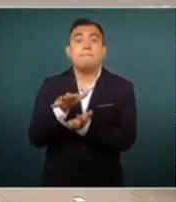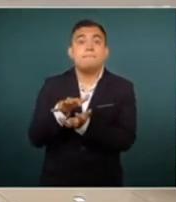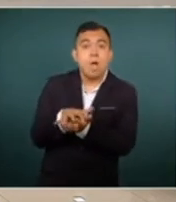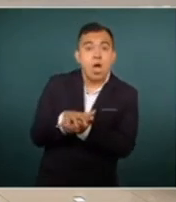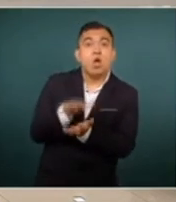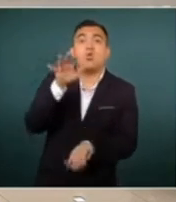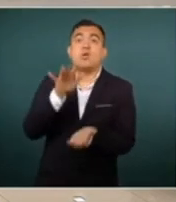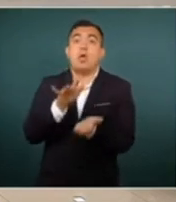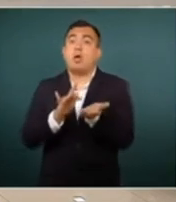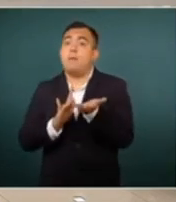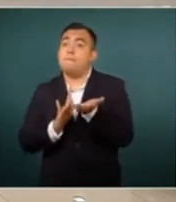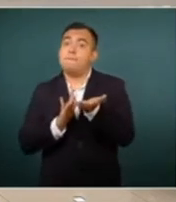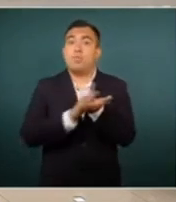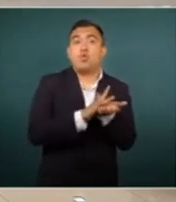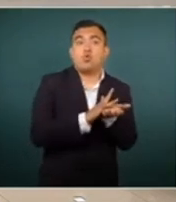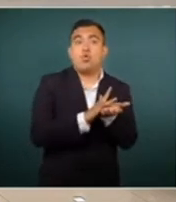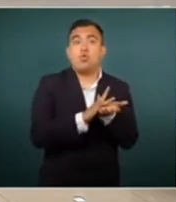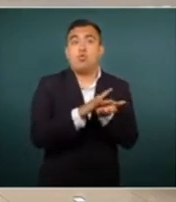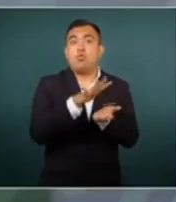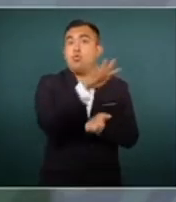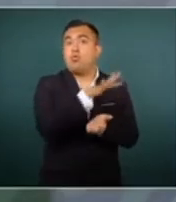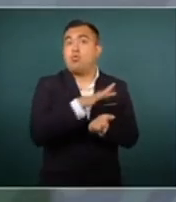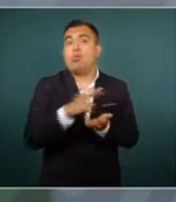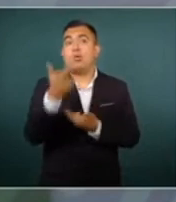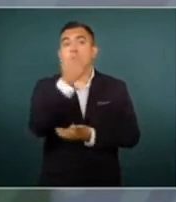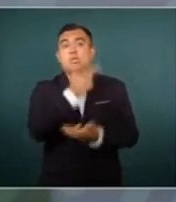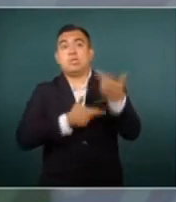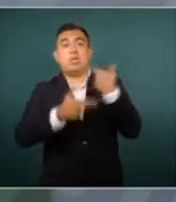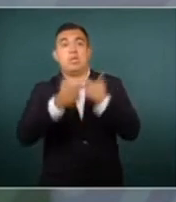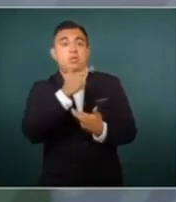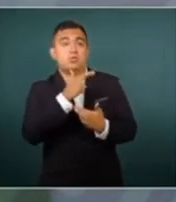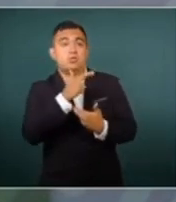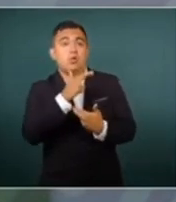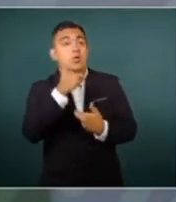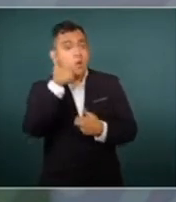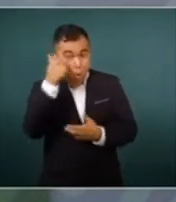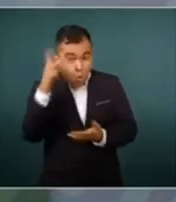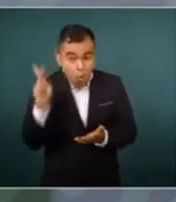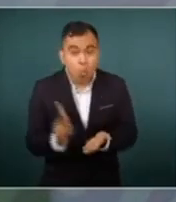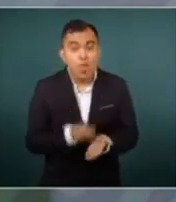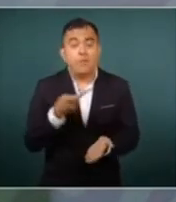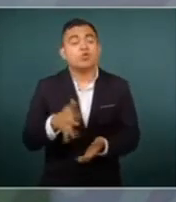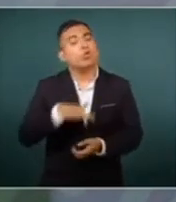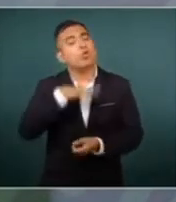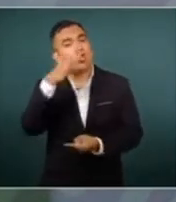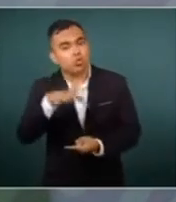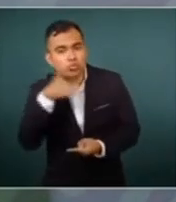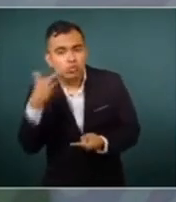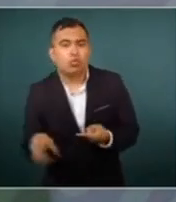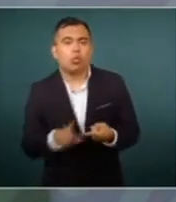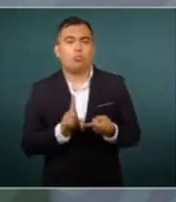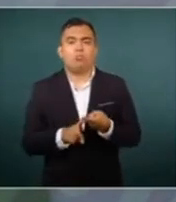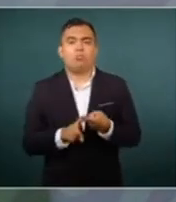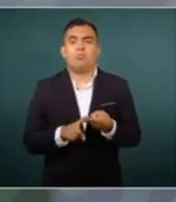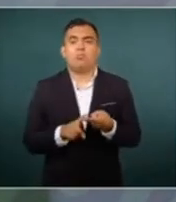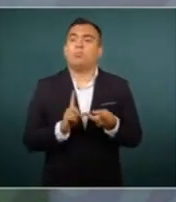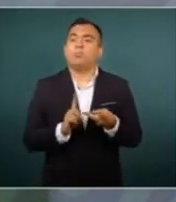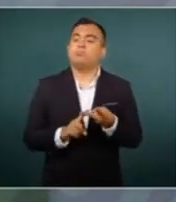el regreso al país de la corrupción, al país de los potentados,